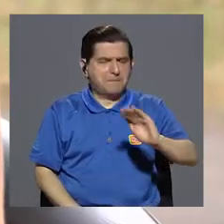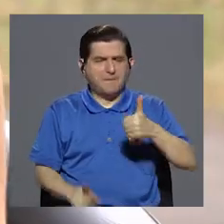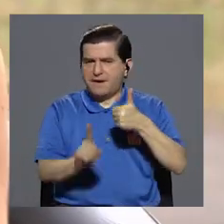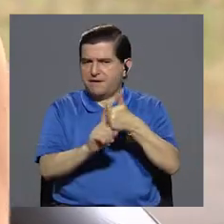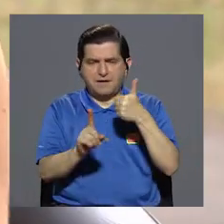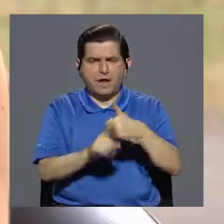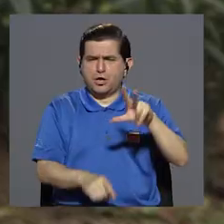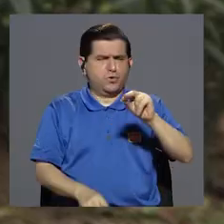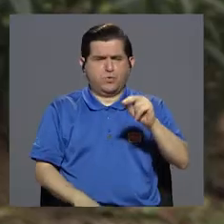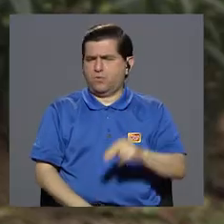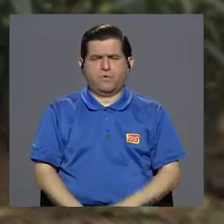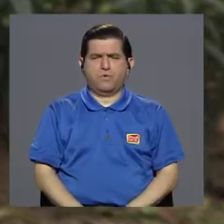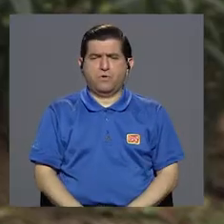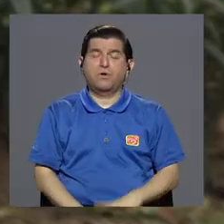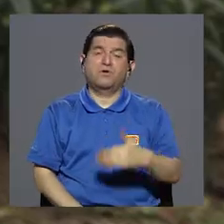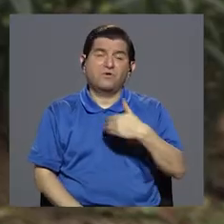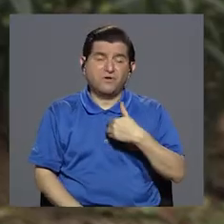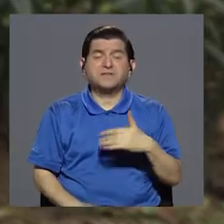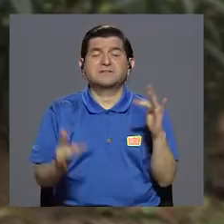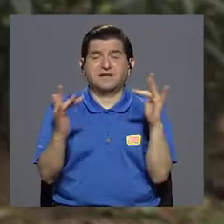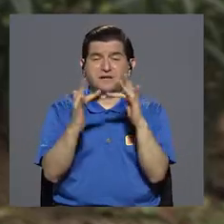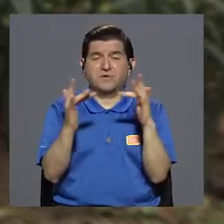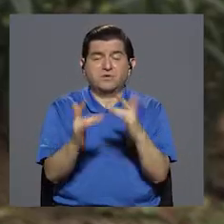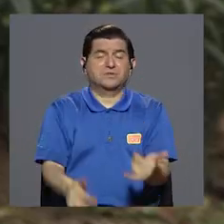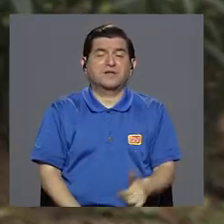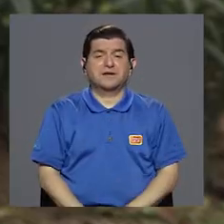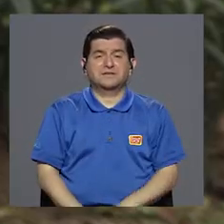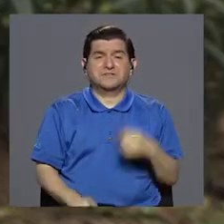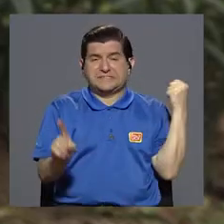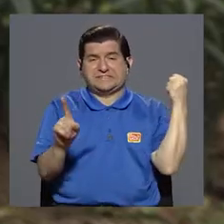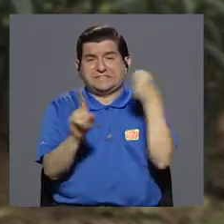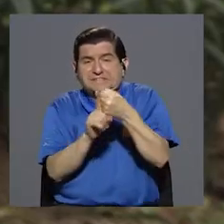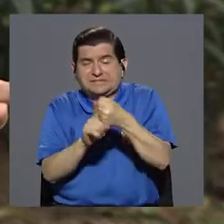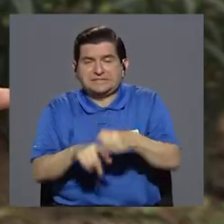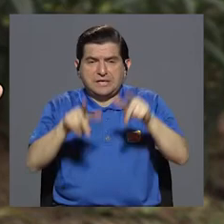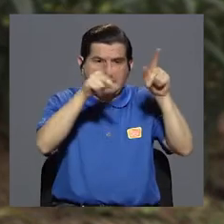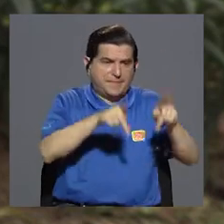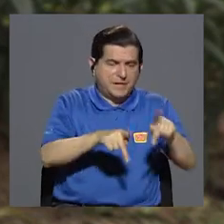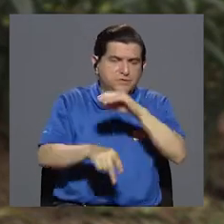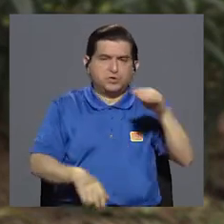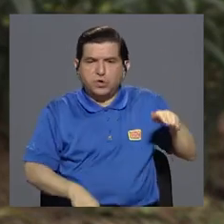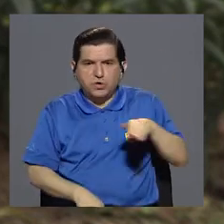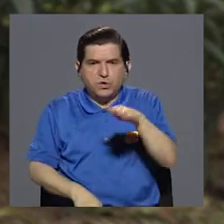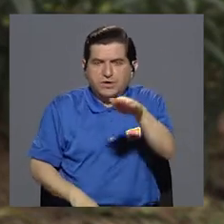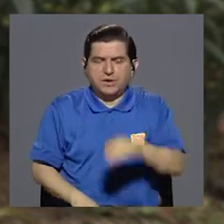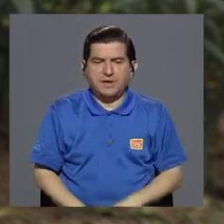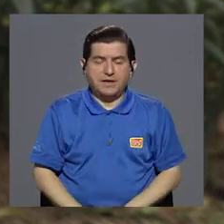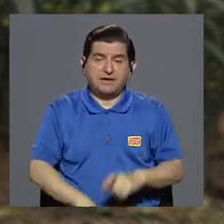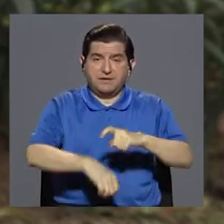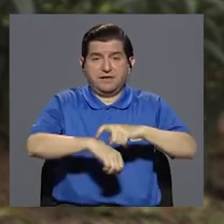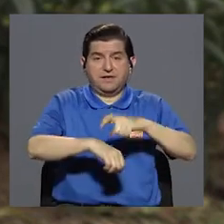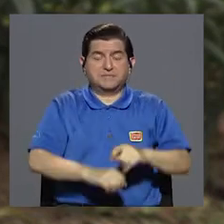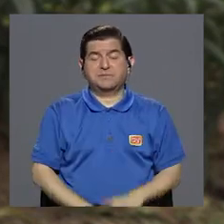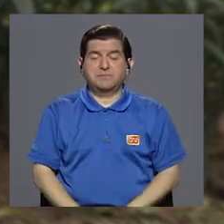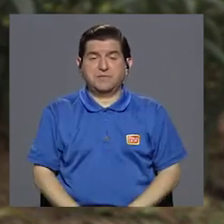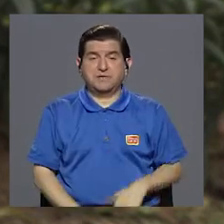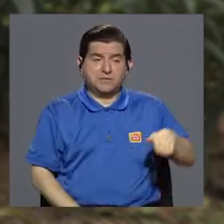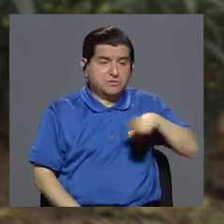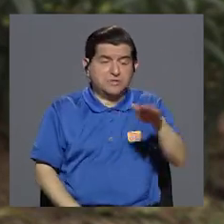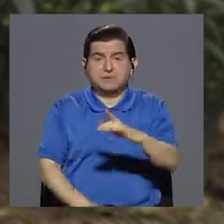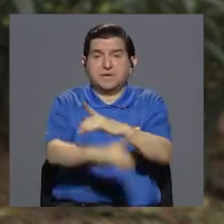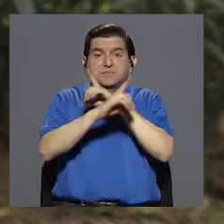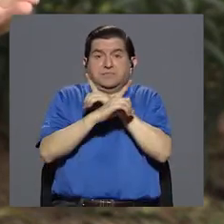misma. No, no, en absoluto. Generalmente lo que hay es un contacto accidental de la persona con la serpiente, donde esta serpiente está y ahí la serpiente en una actitud